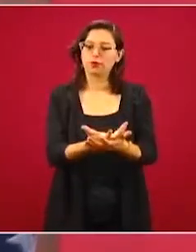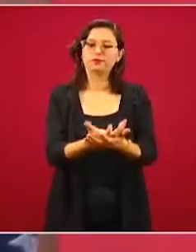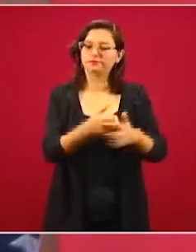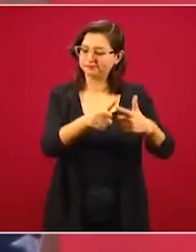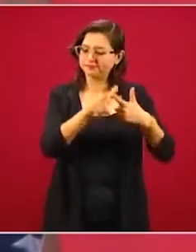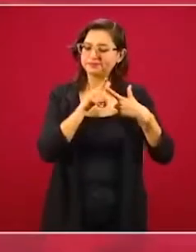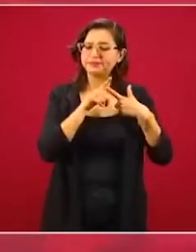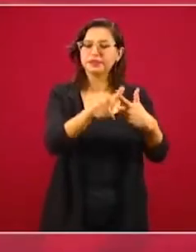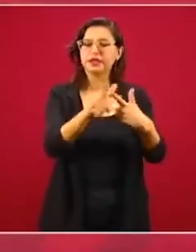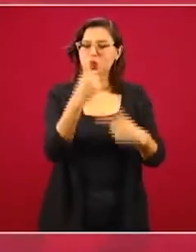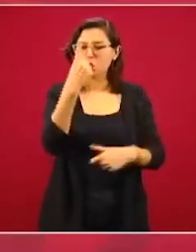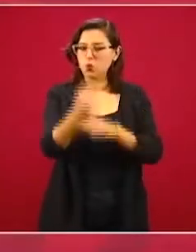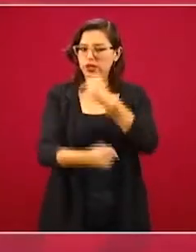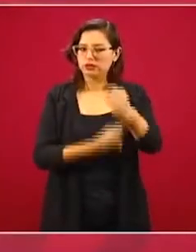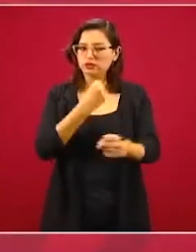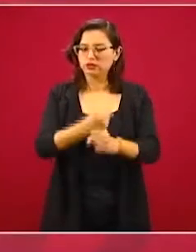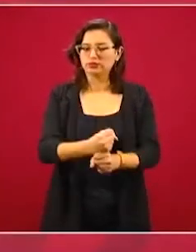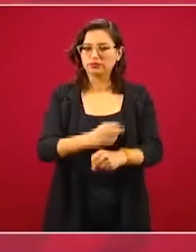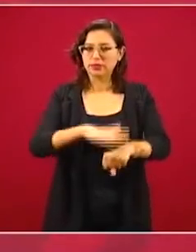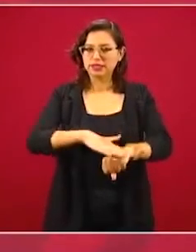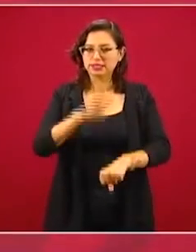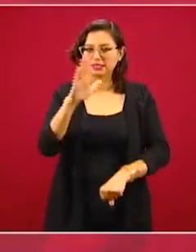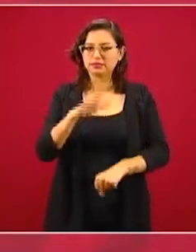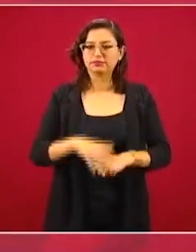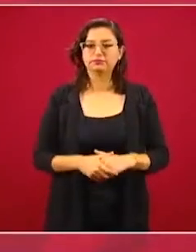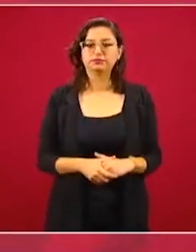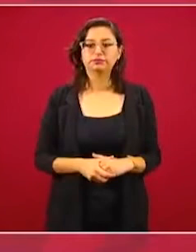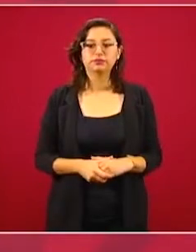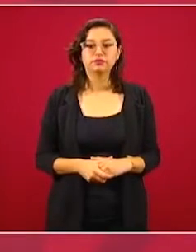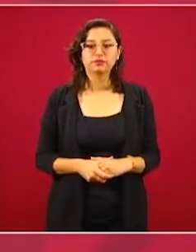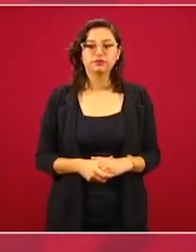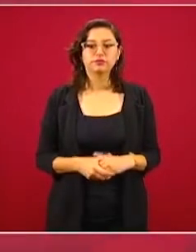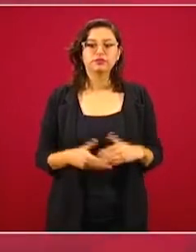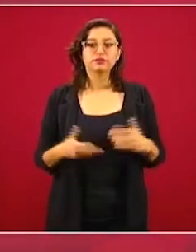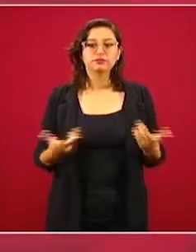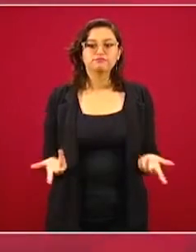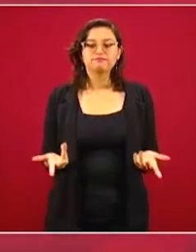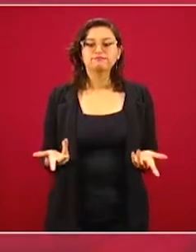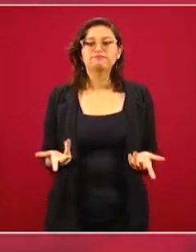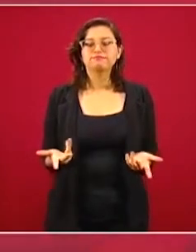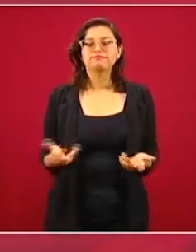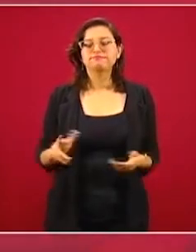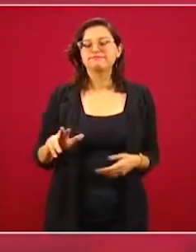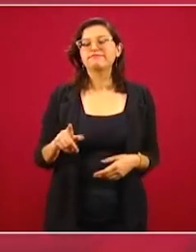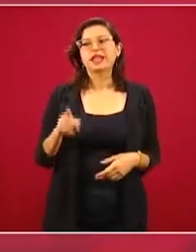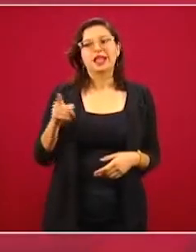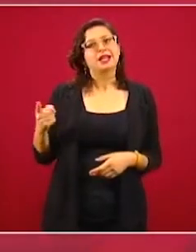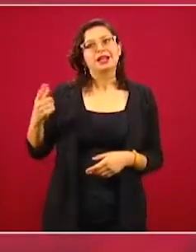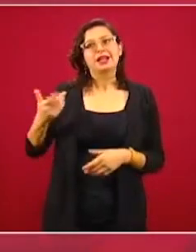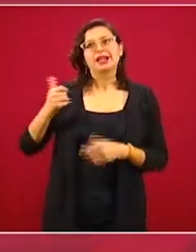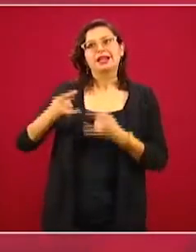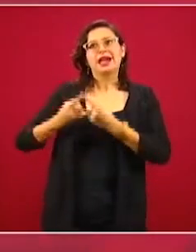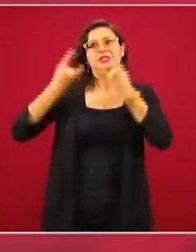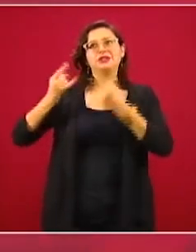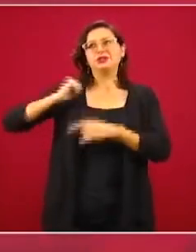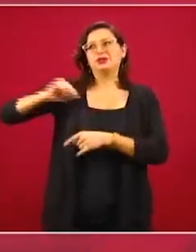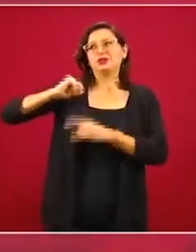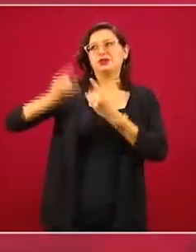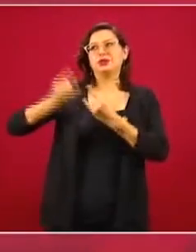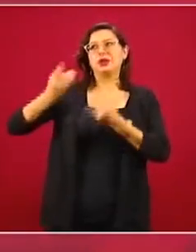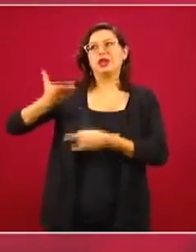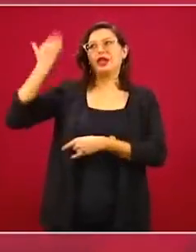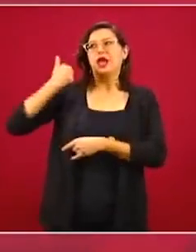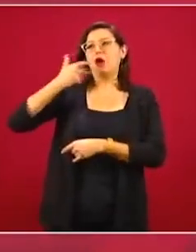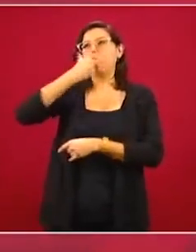los puentes. Entonces, esta es otra contribución de nuestros héroes, o sea, van a seguir